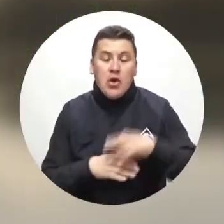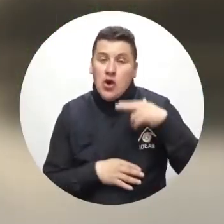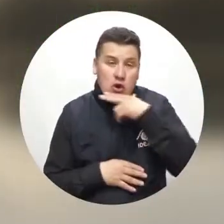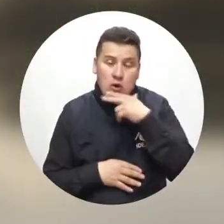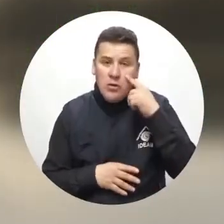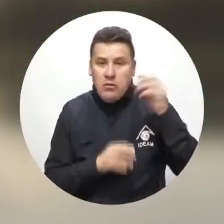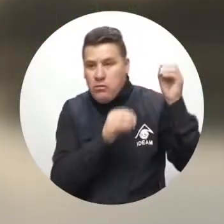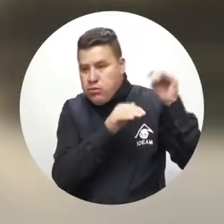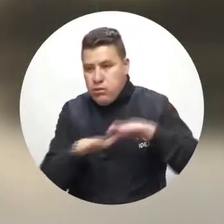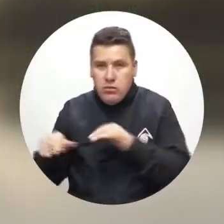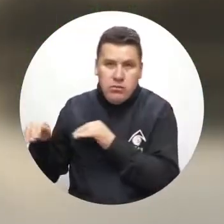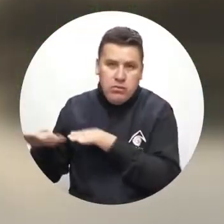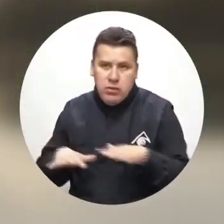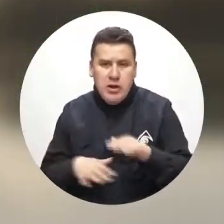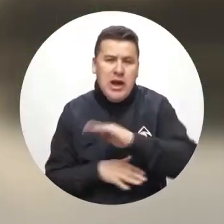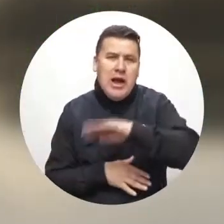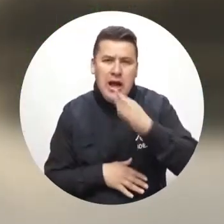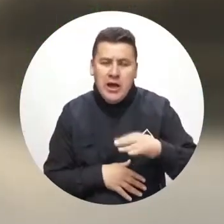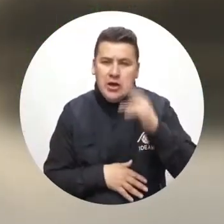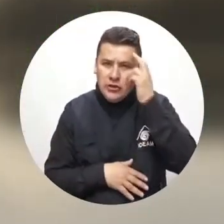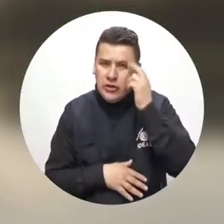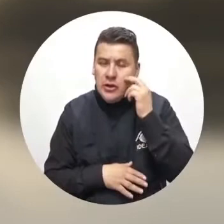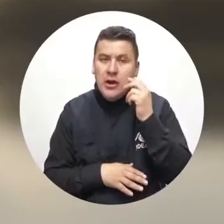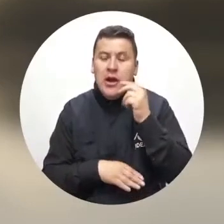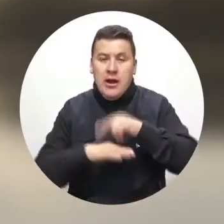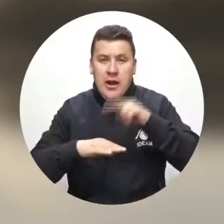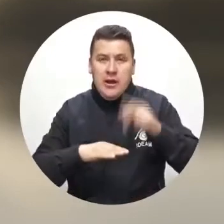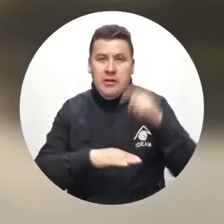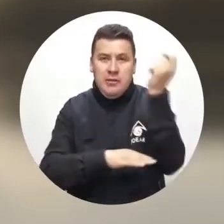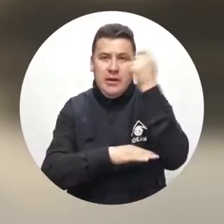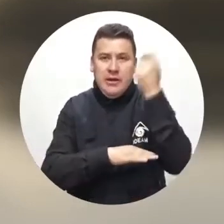deslizamientos en sectores de Antioquia, Chocón, Ariño y Meta.